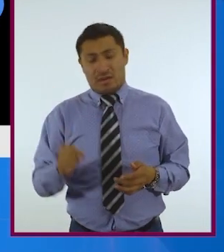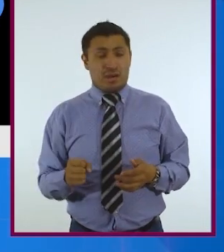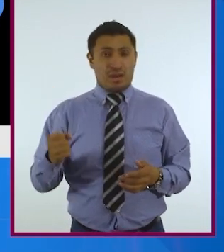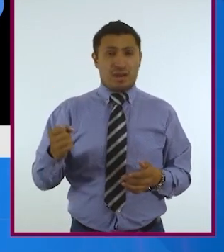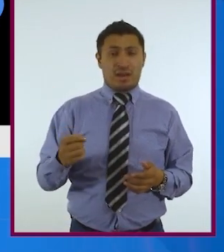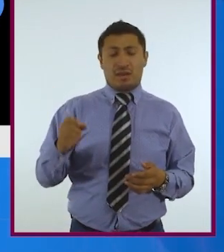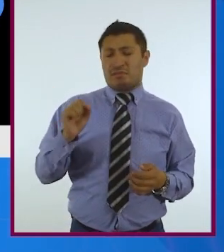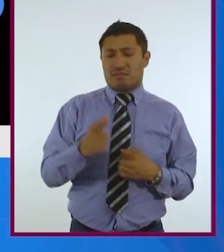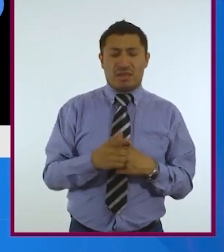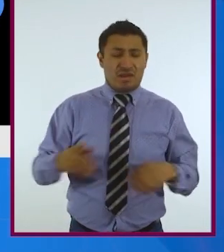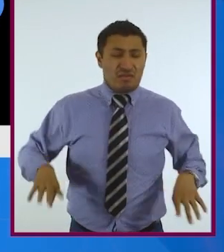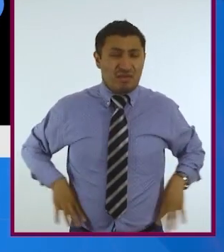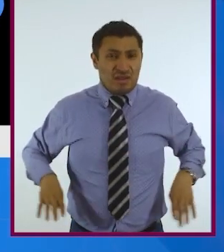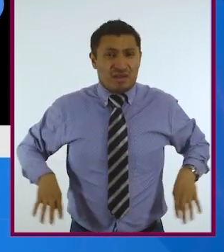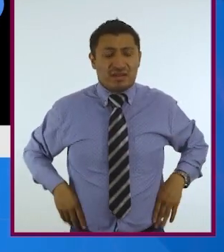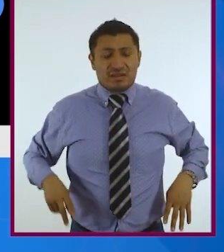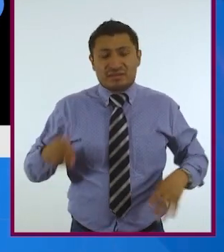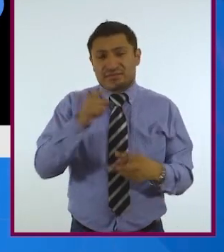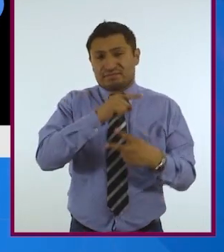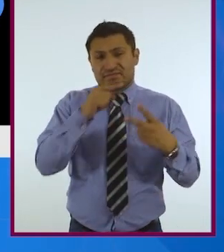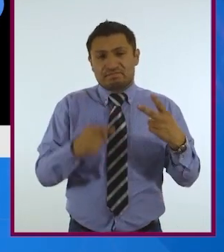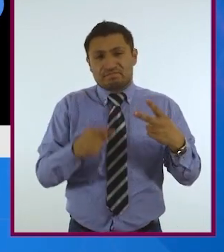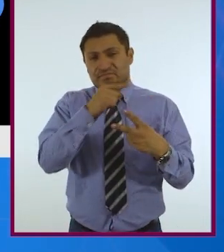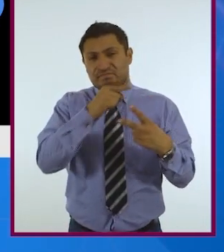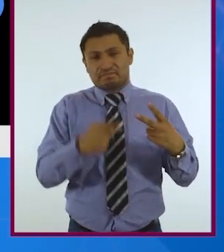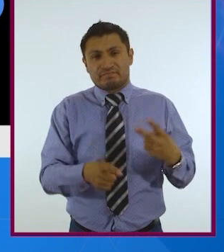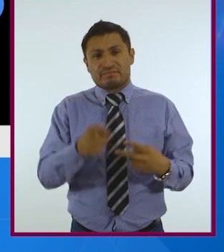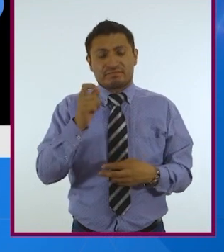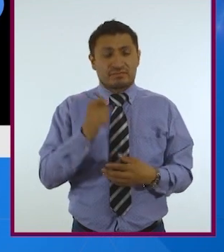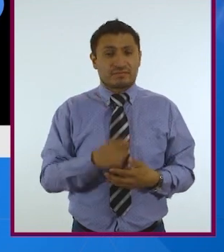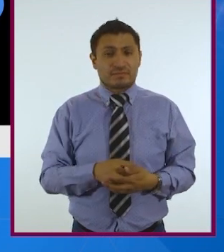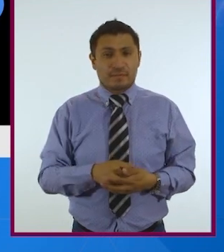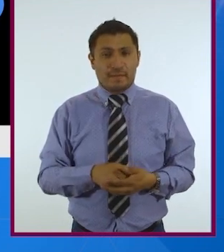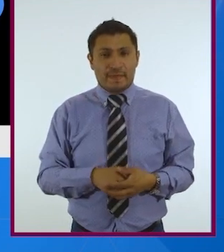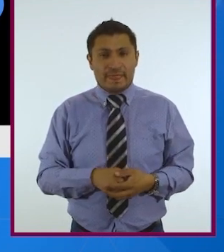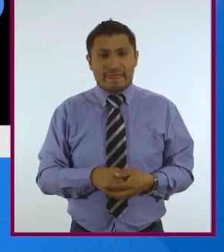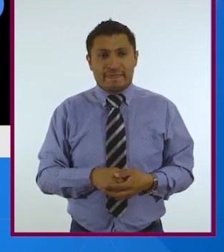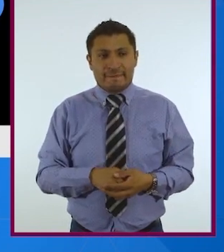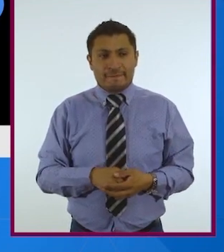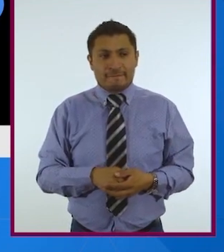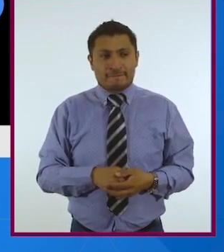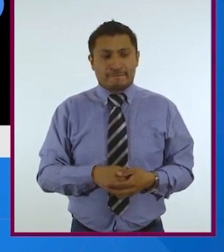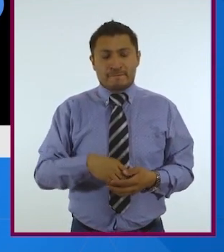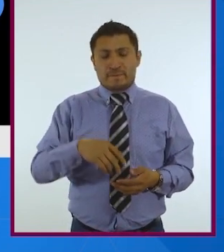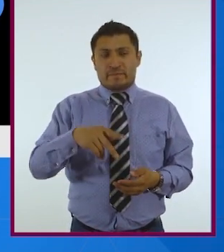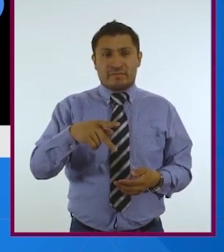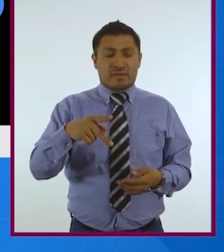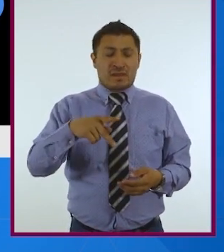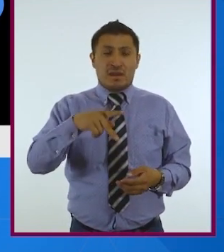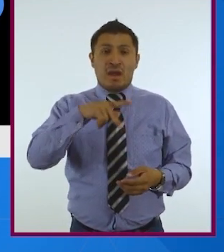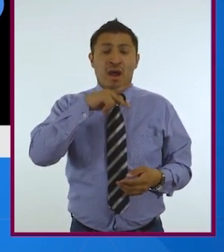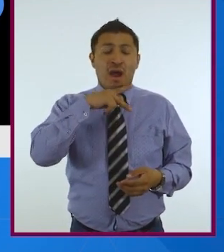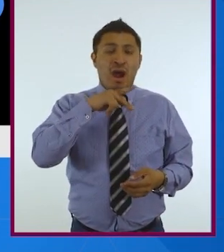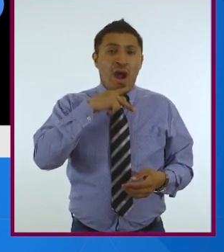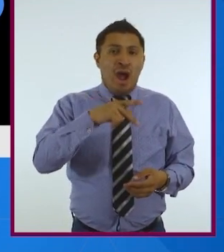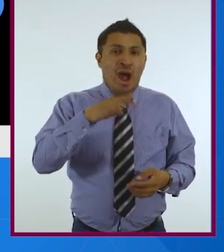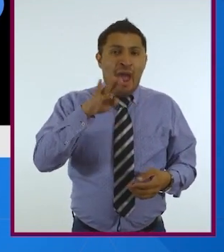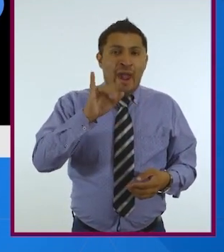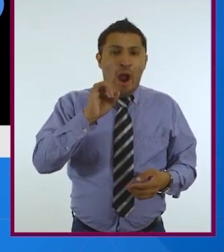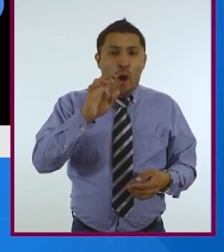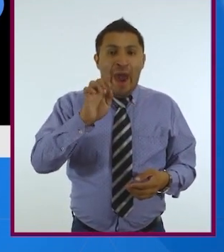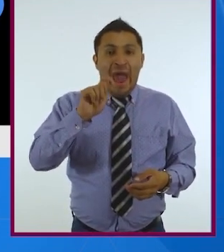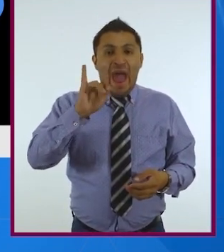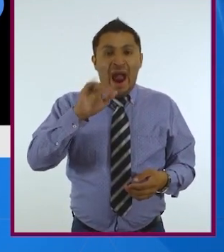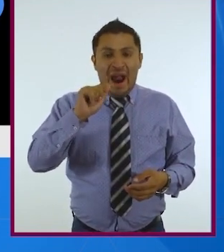caracteriza a las dos intenciones de estos padres de la bioética, digamos, que